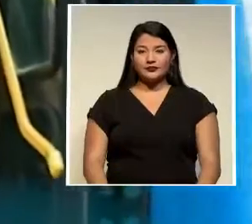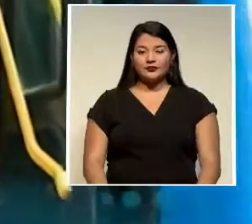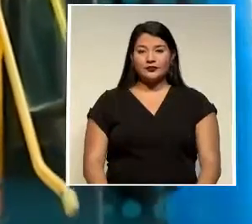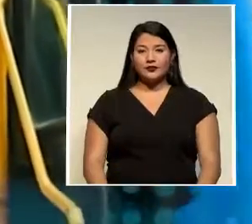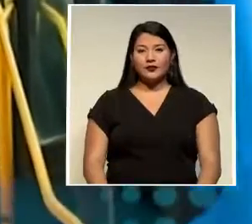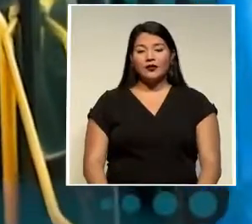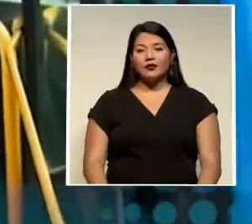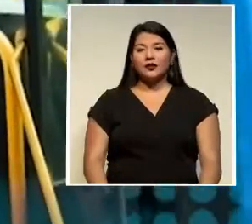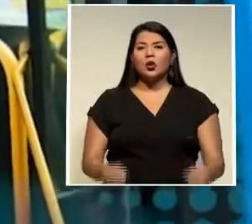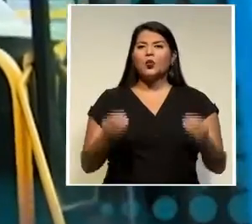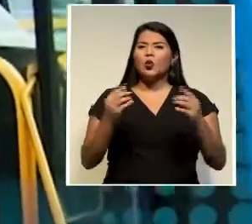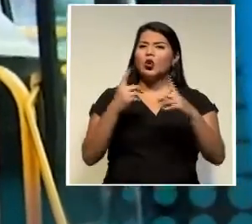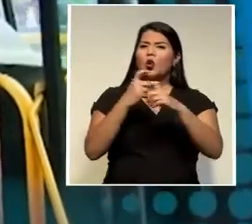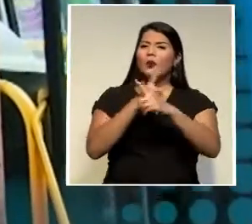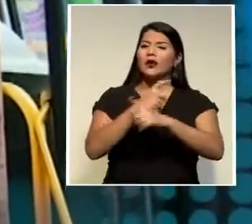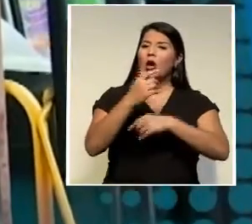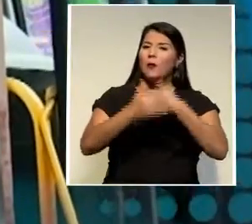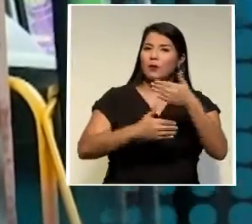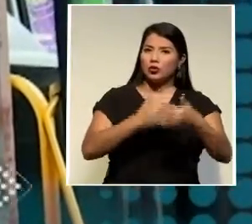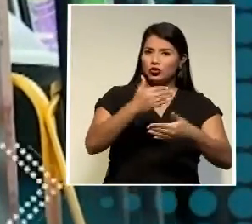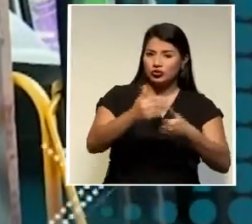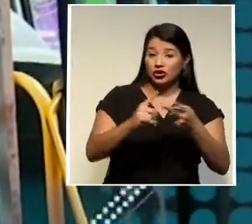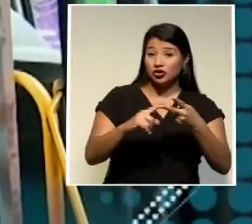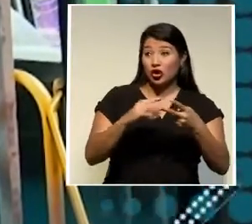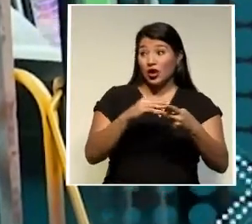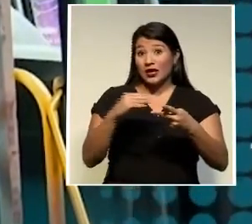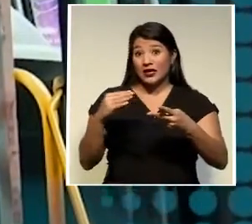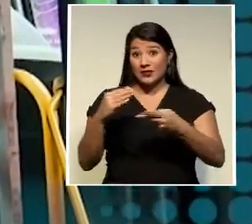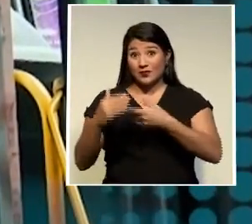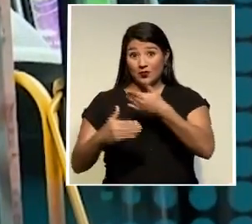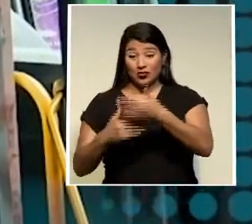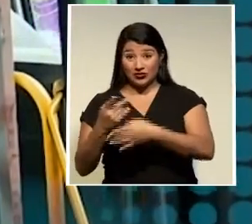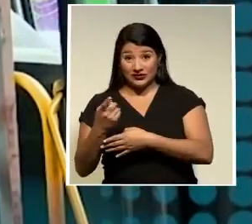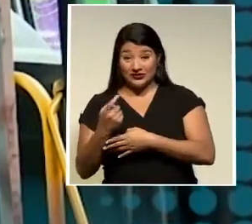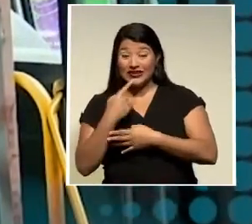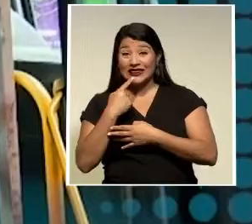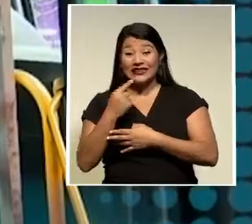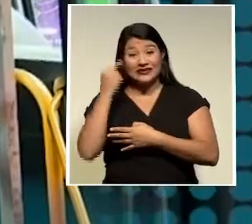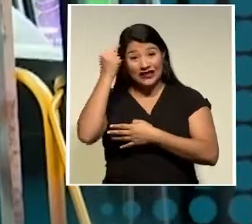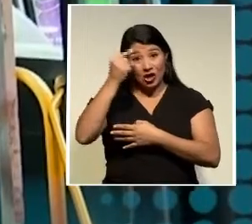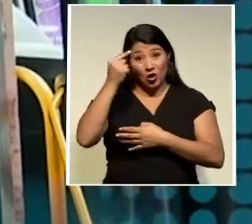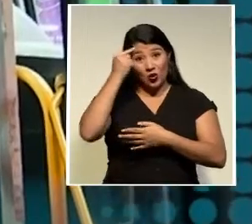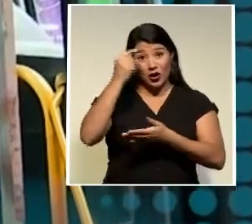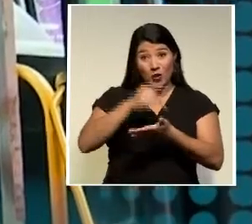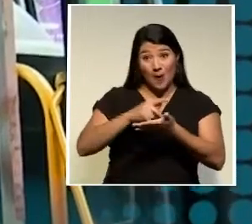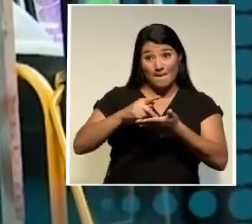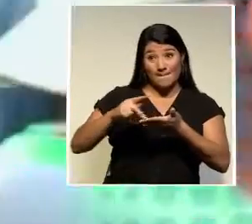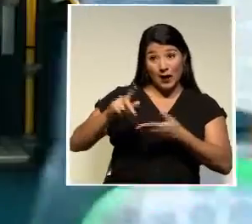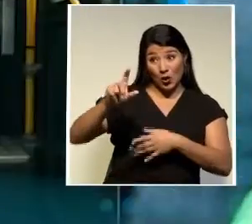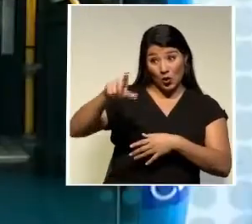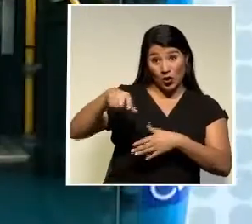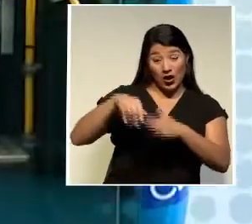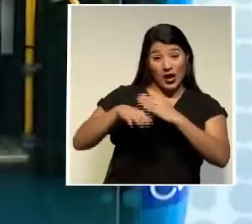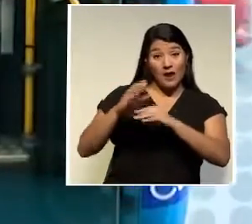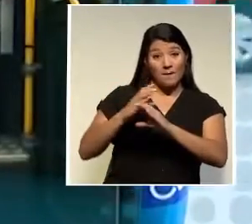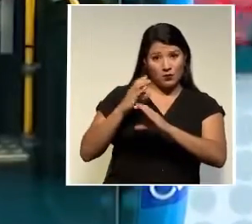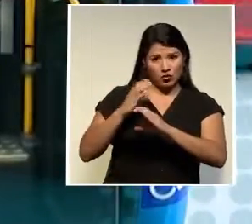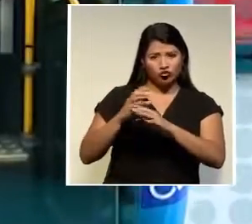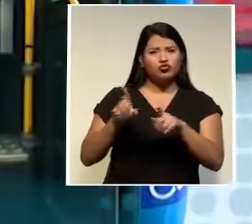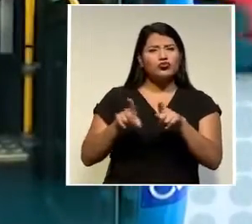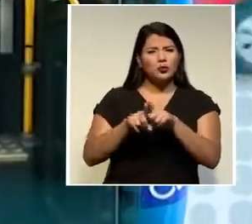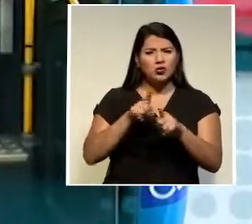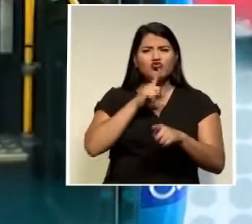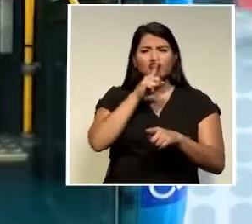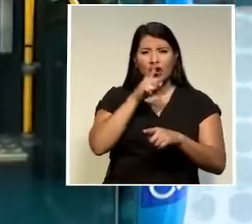Pese a lo complicado del proceso y a los trámites pendientes el gobierno asegura que el pago electrónico en buses también será una realidad en el primer